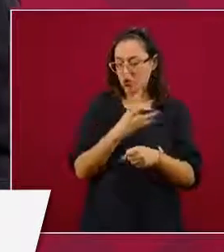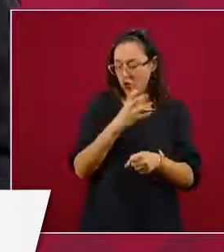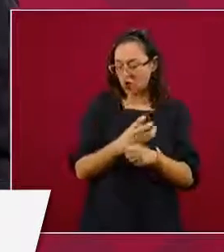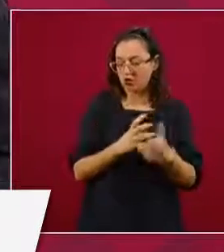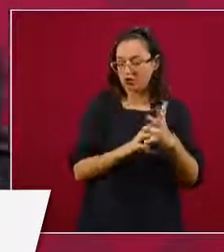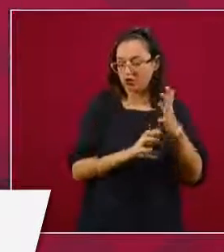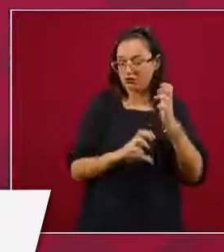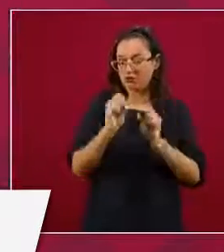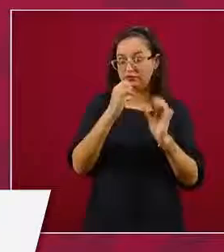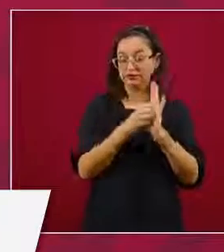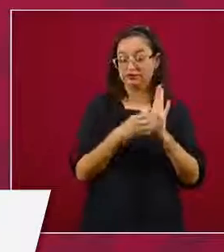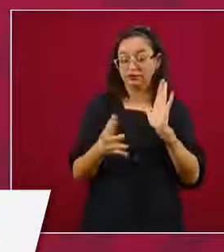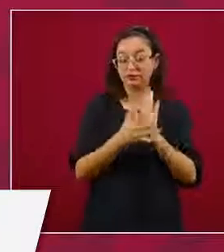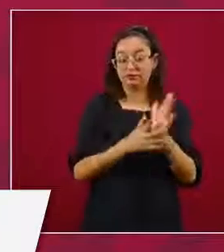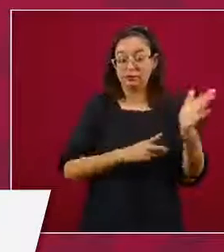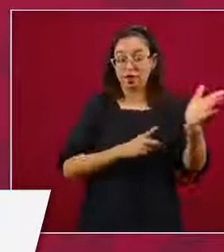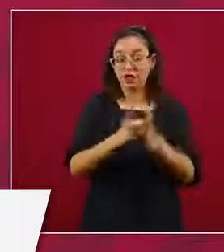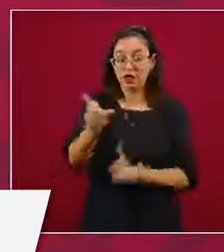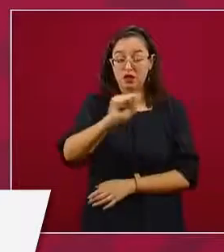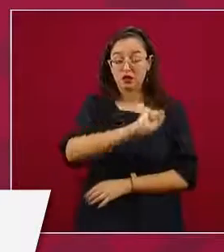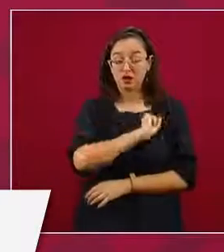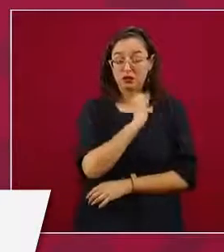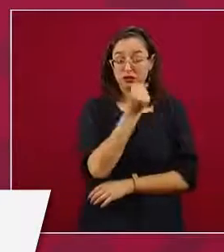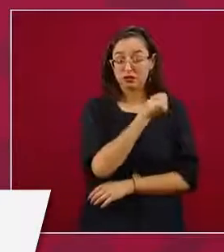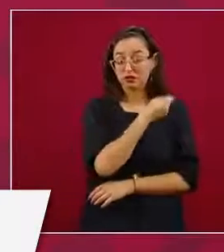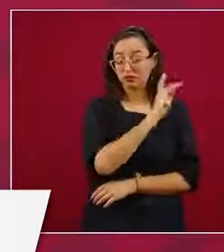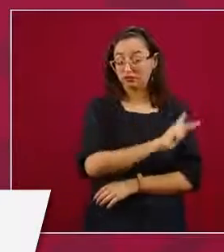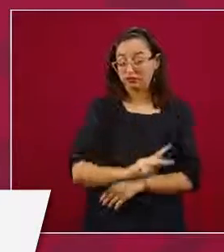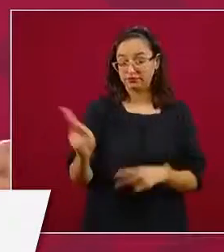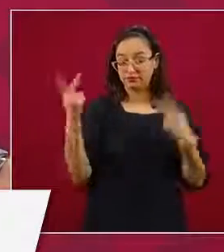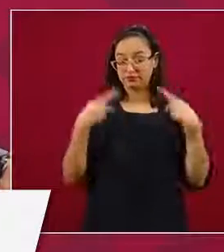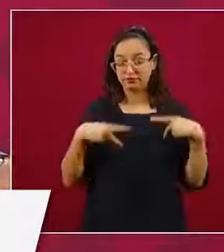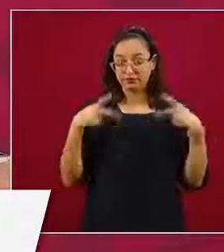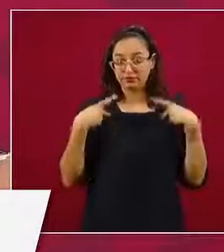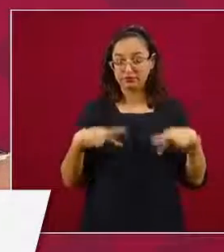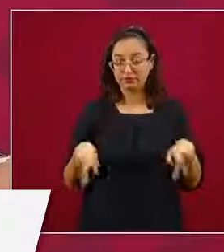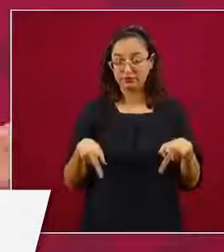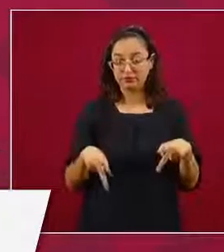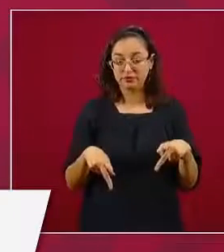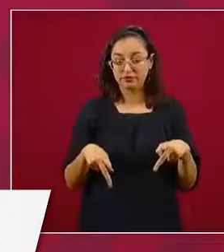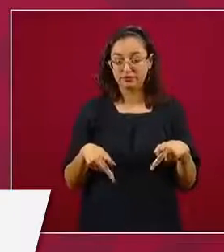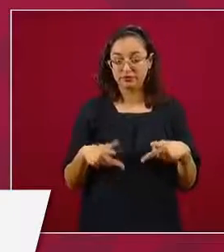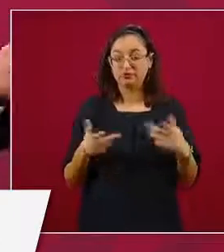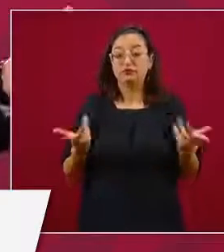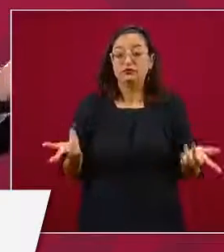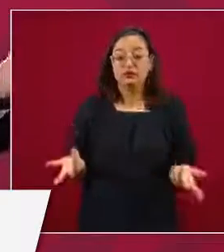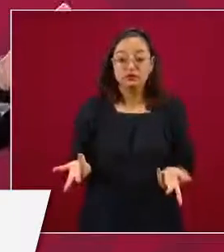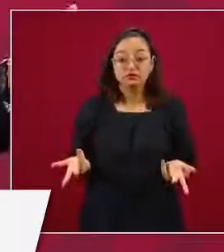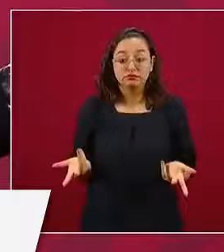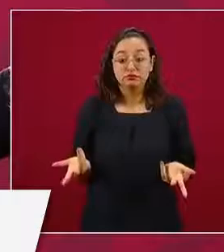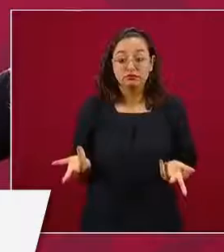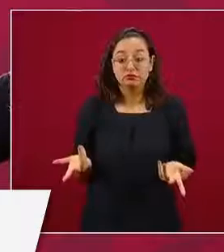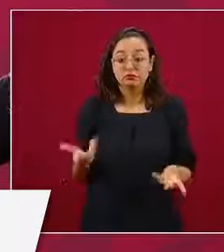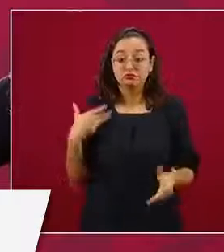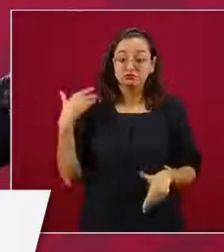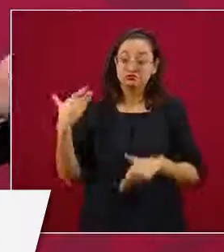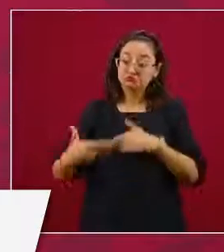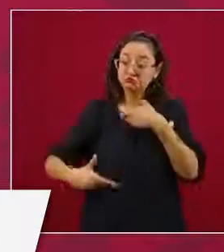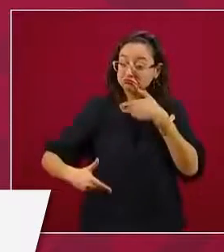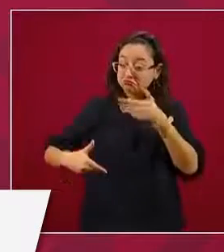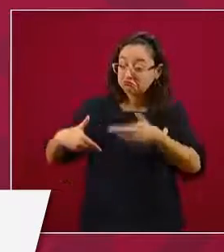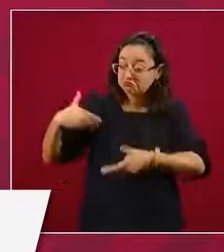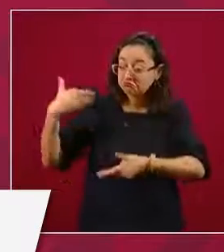el derecho a la salud y transcurrió